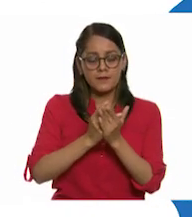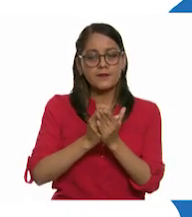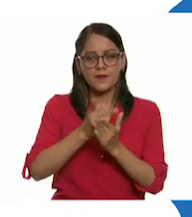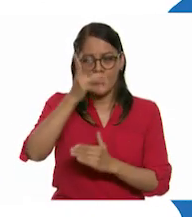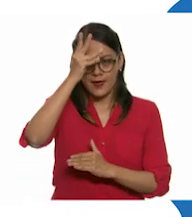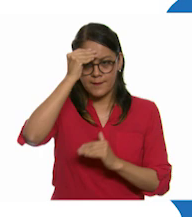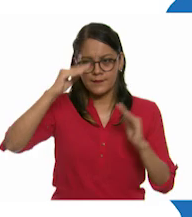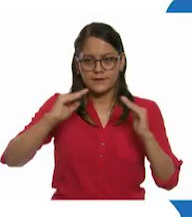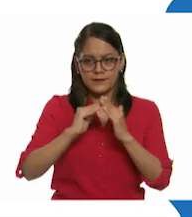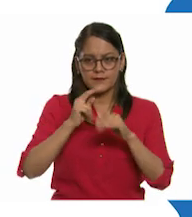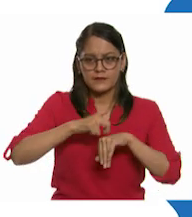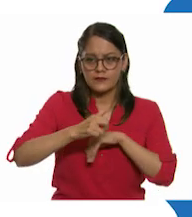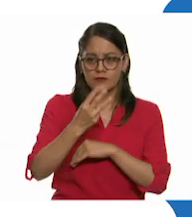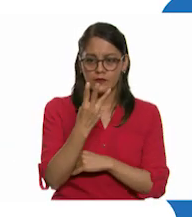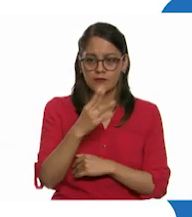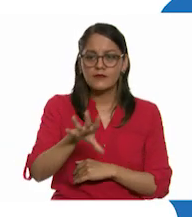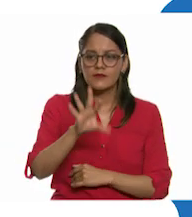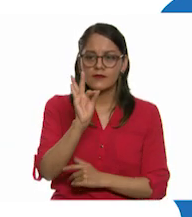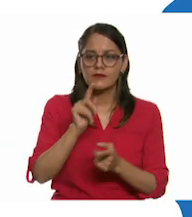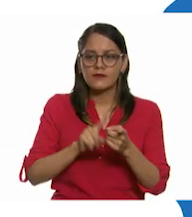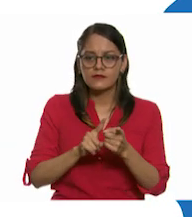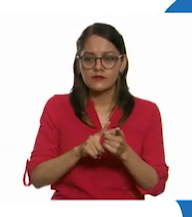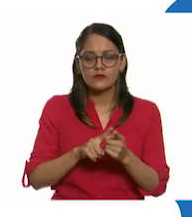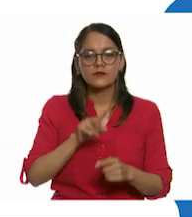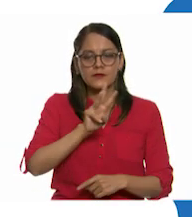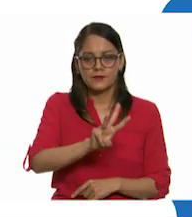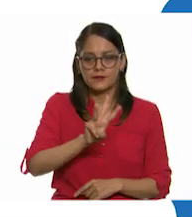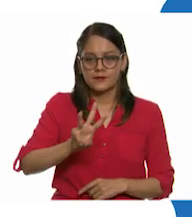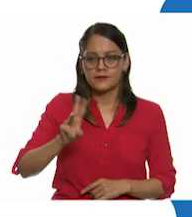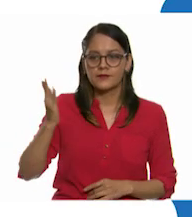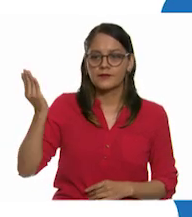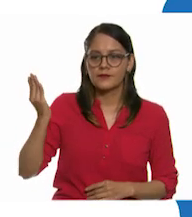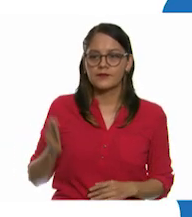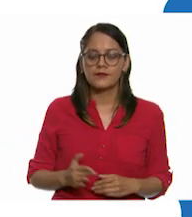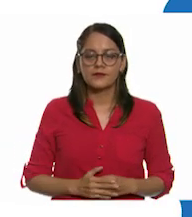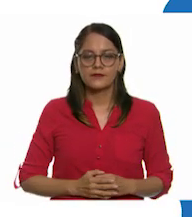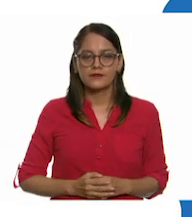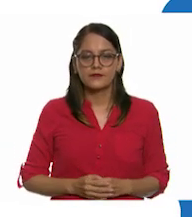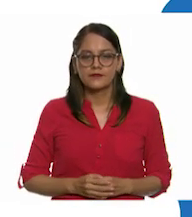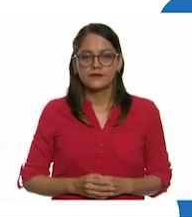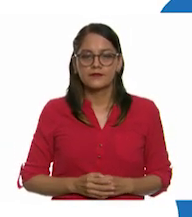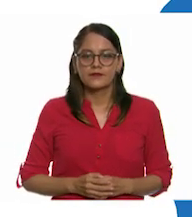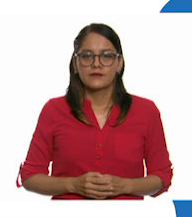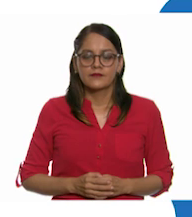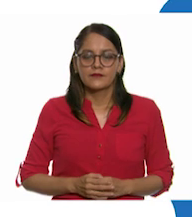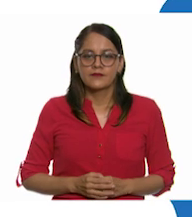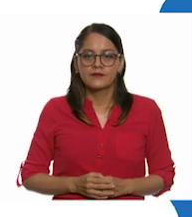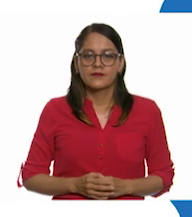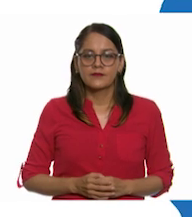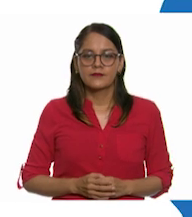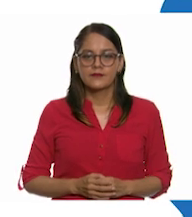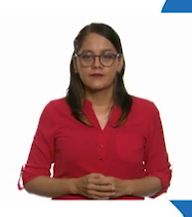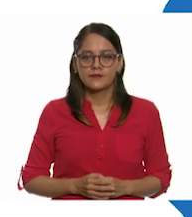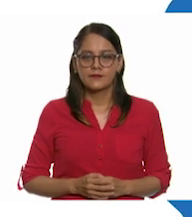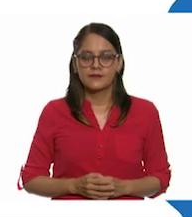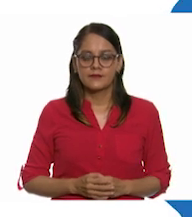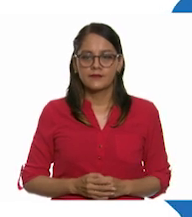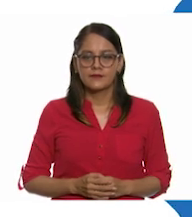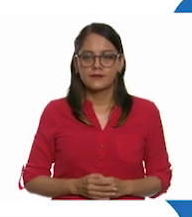Casa 3, los puedes encontrar en la siguiente liga. Aprende en Casa.cep